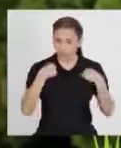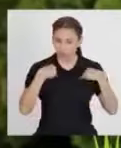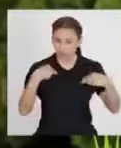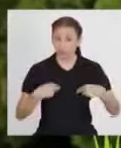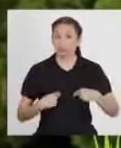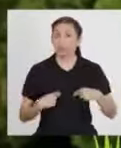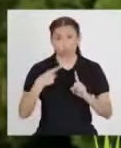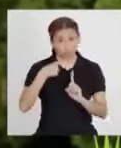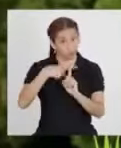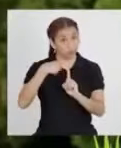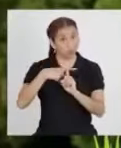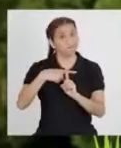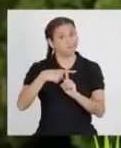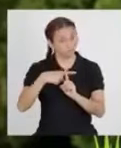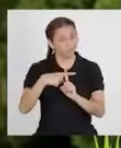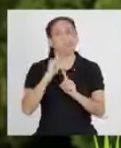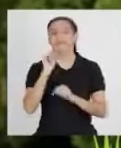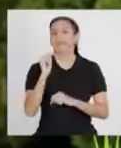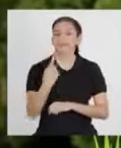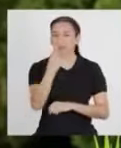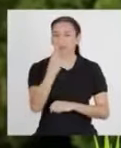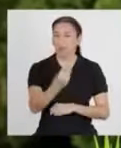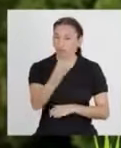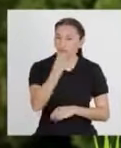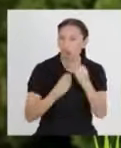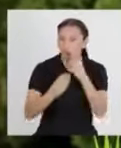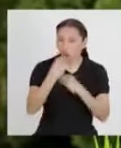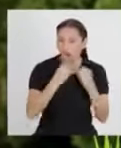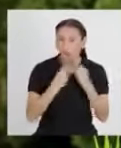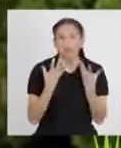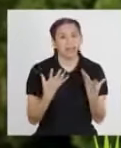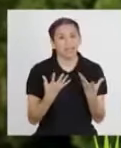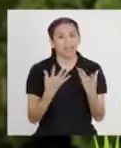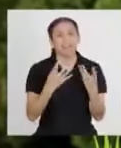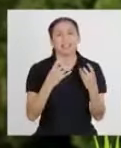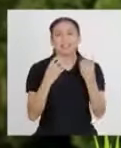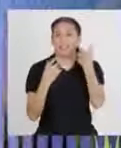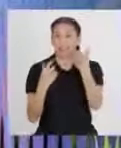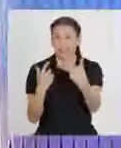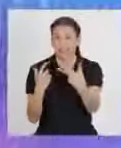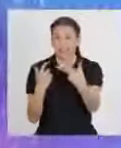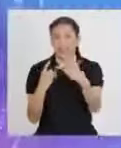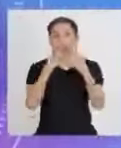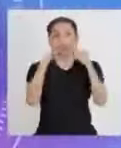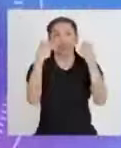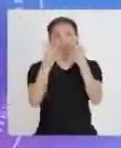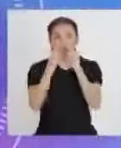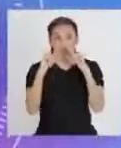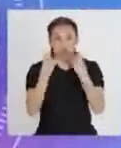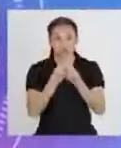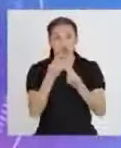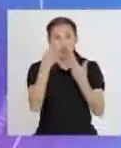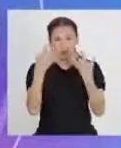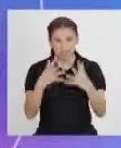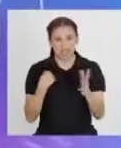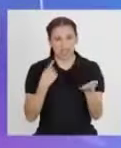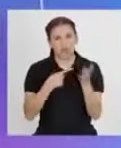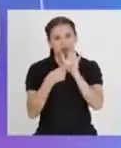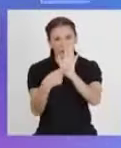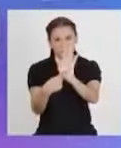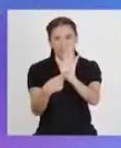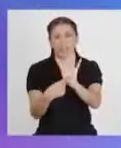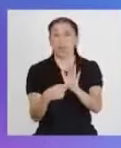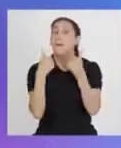nutrición saludable, es necesario consumir alimentos de las tres categorías que hemos visto.